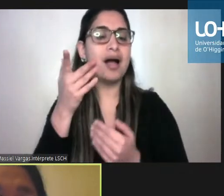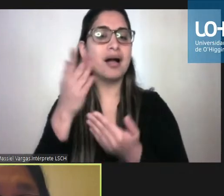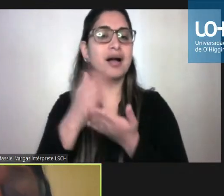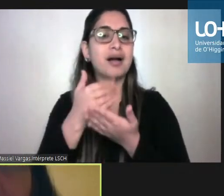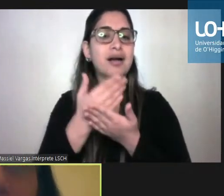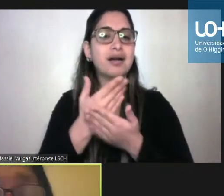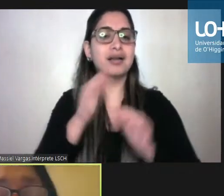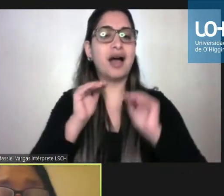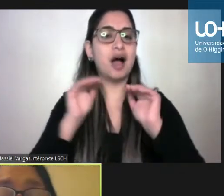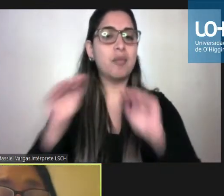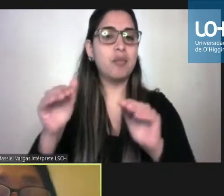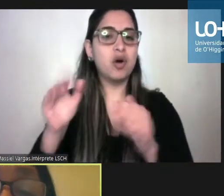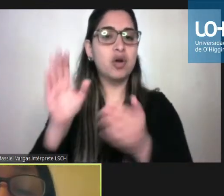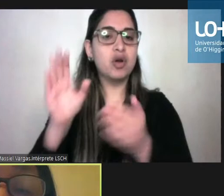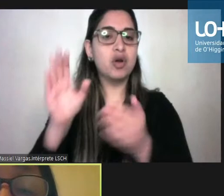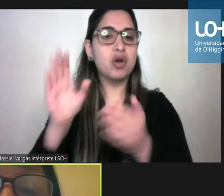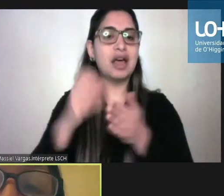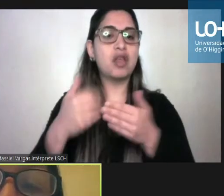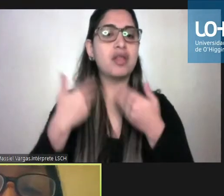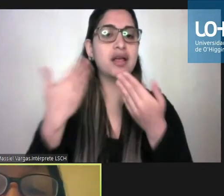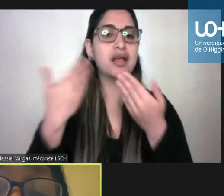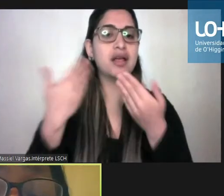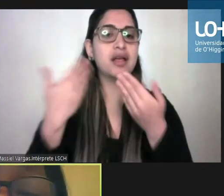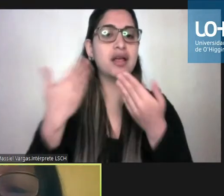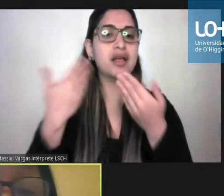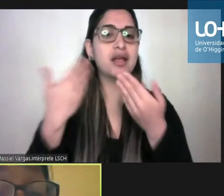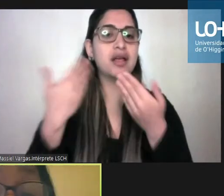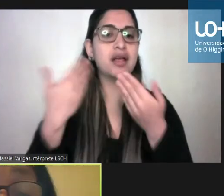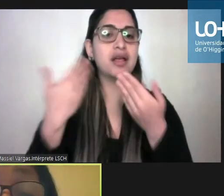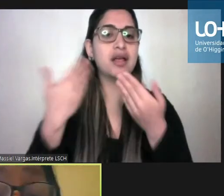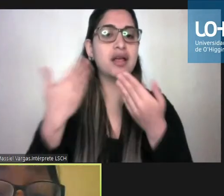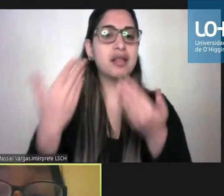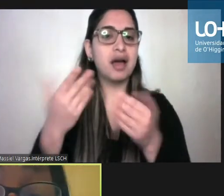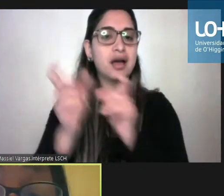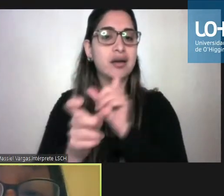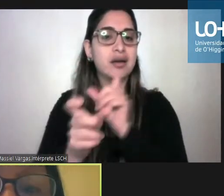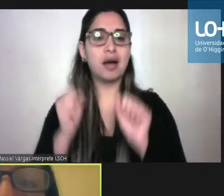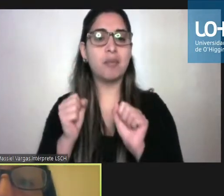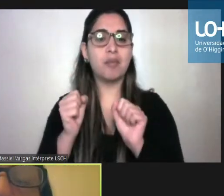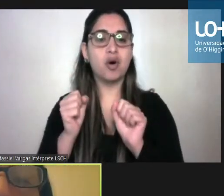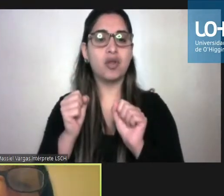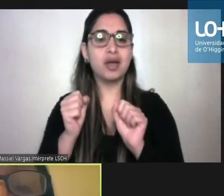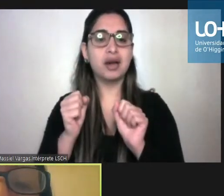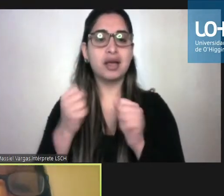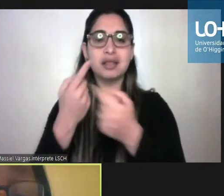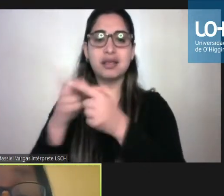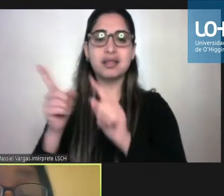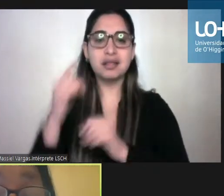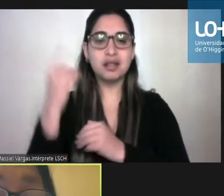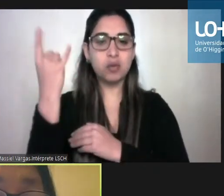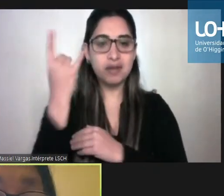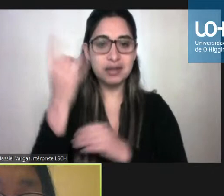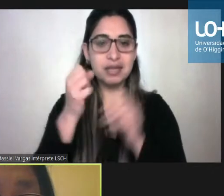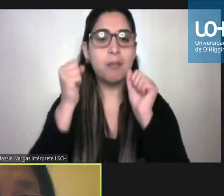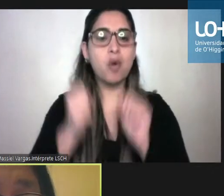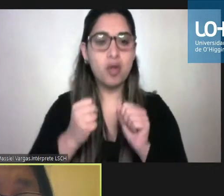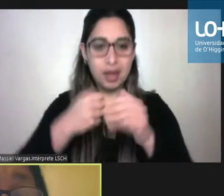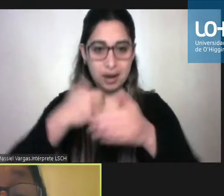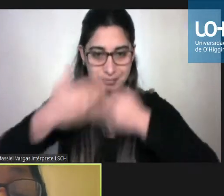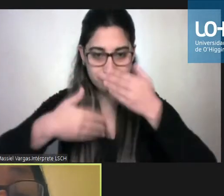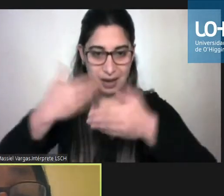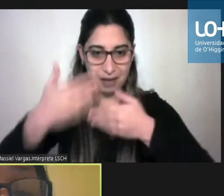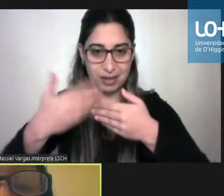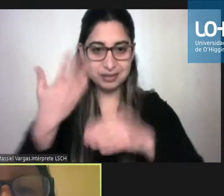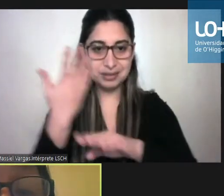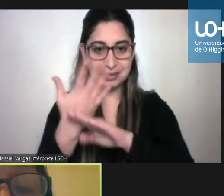estado a las personas con discapacidad para poder ingresar a todas las universidades y poder progresar académicamente